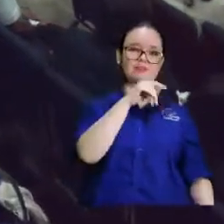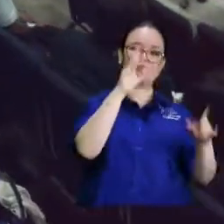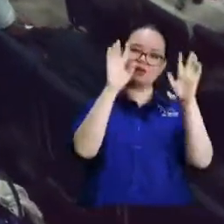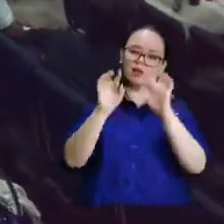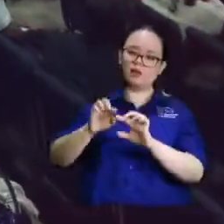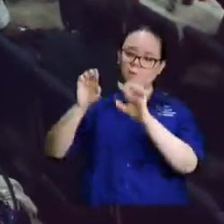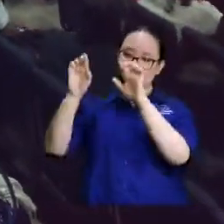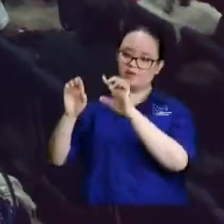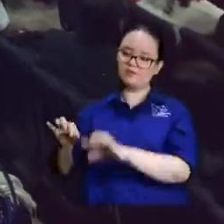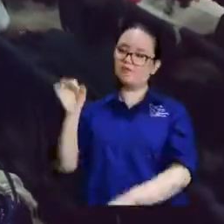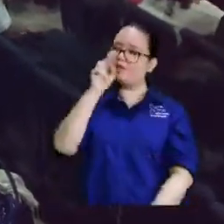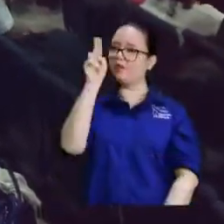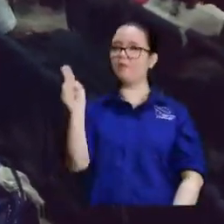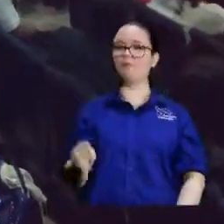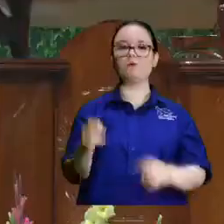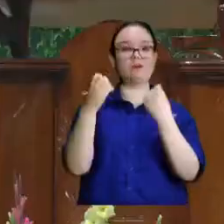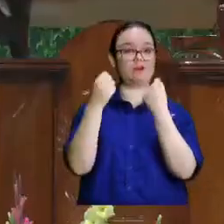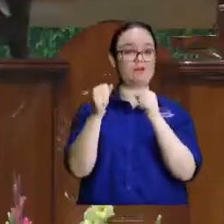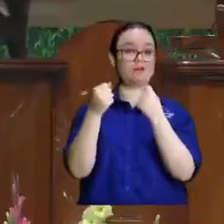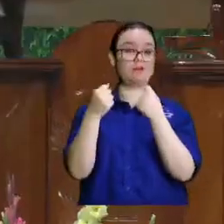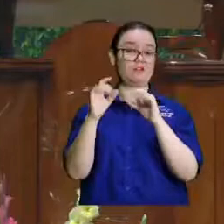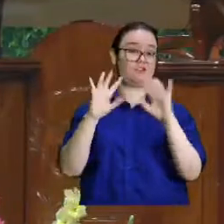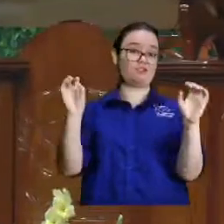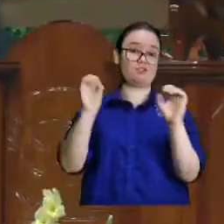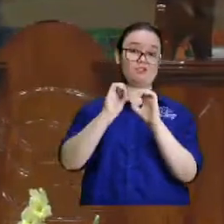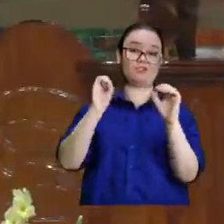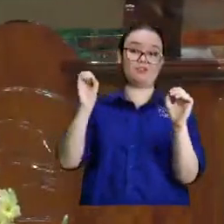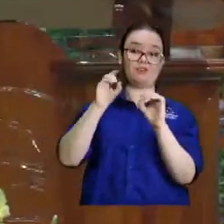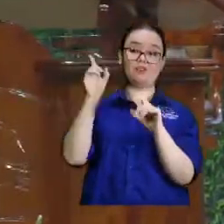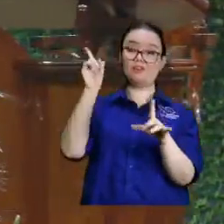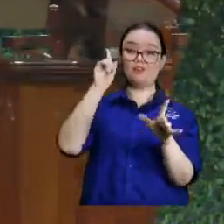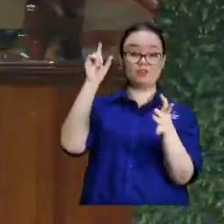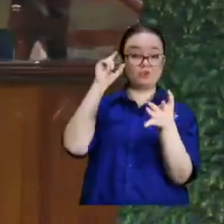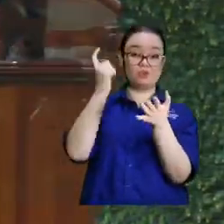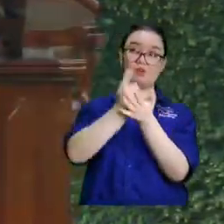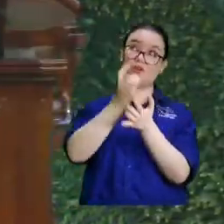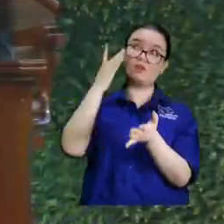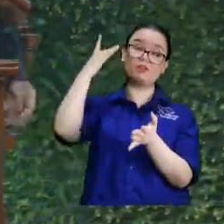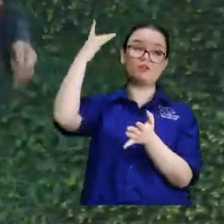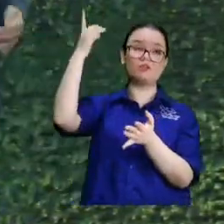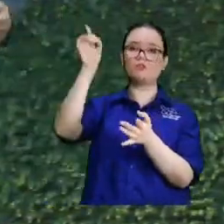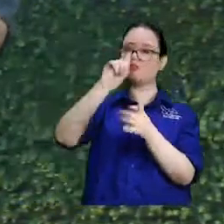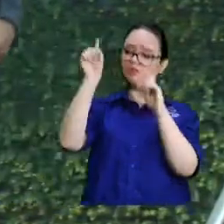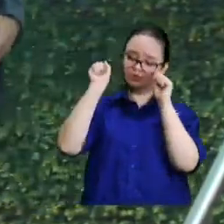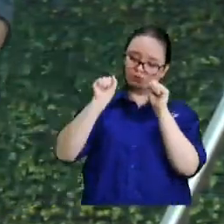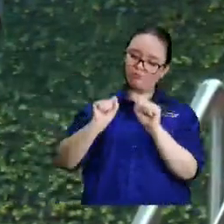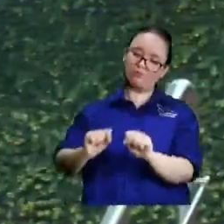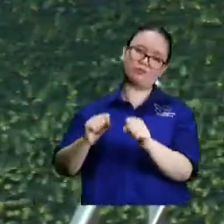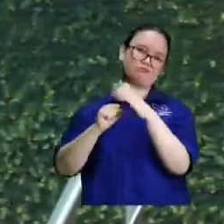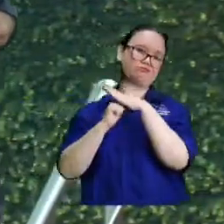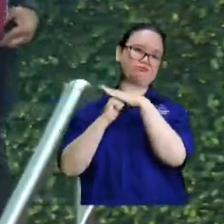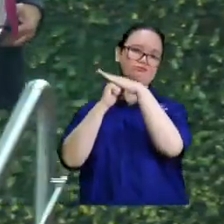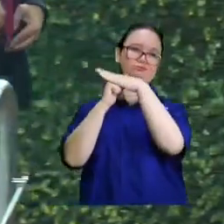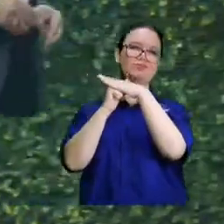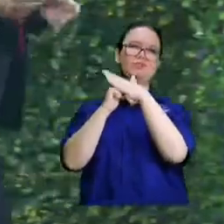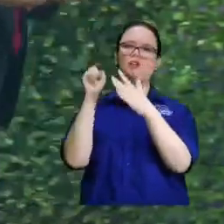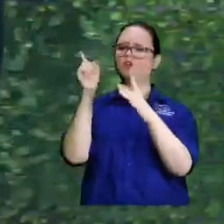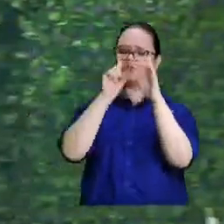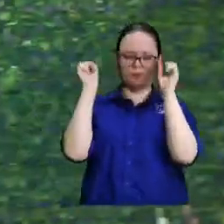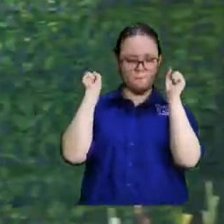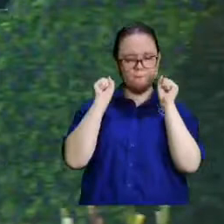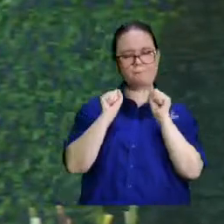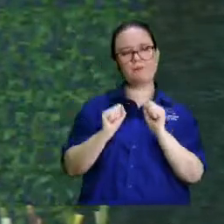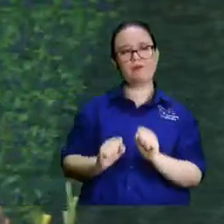nunca ha dado frutos del espíritu y que no los puede sostener no puede sostener